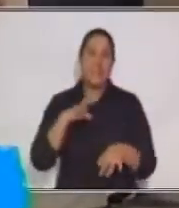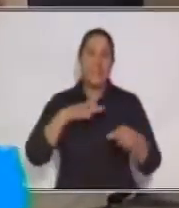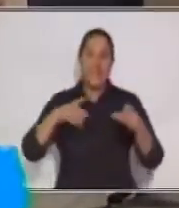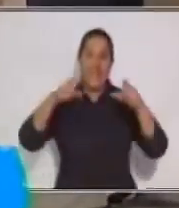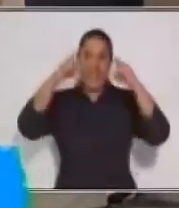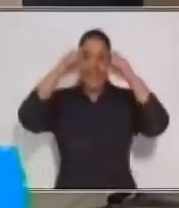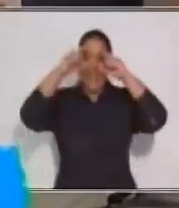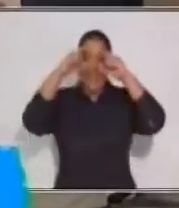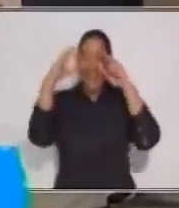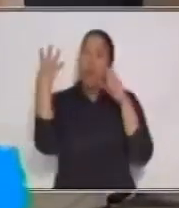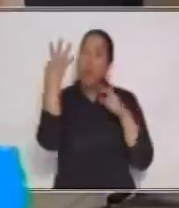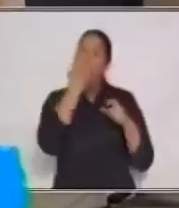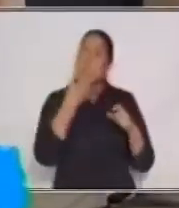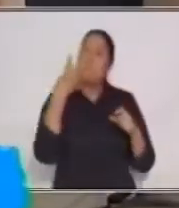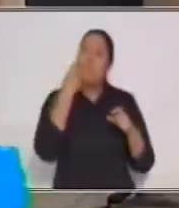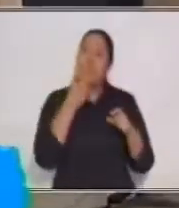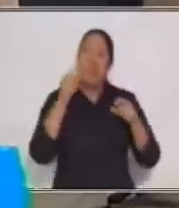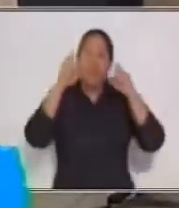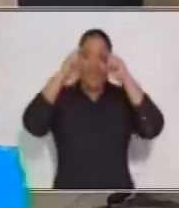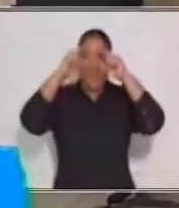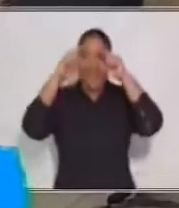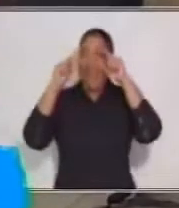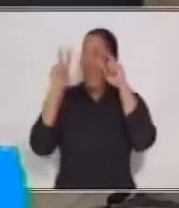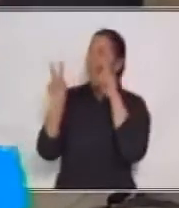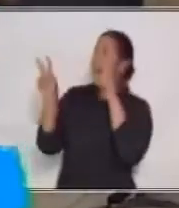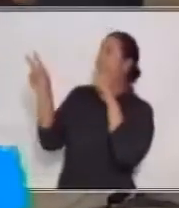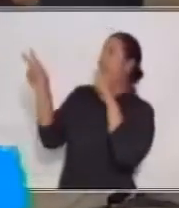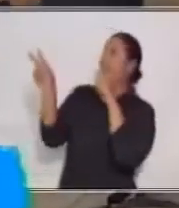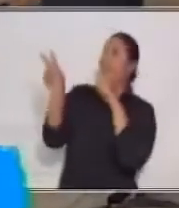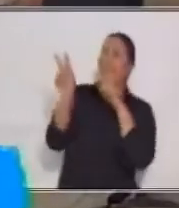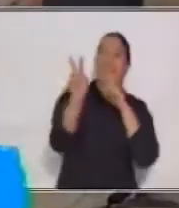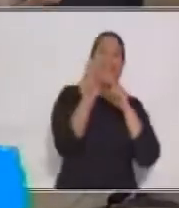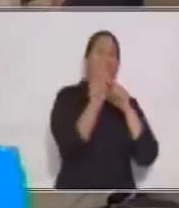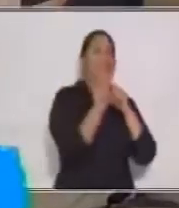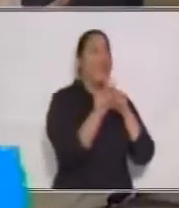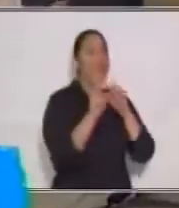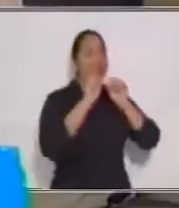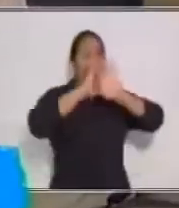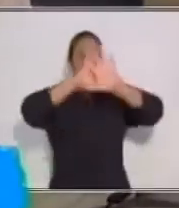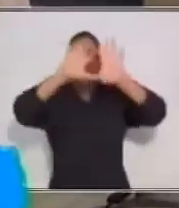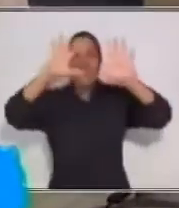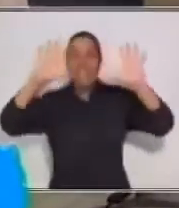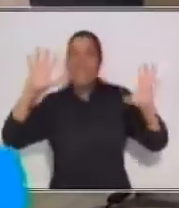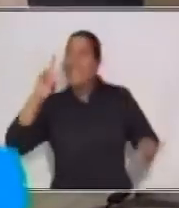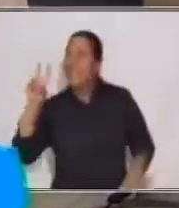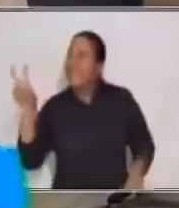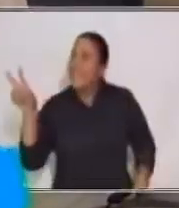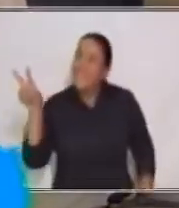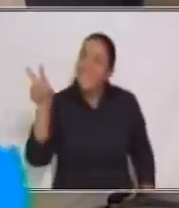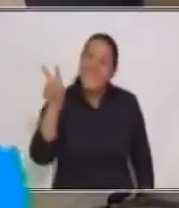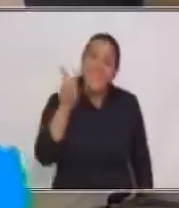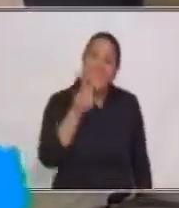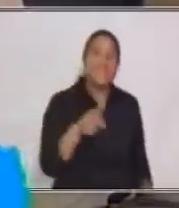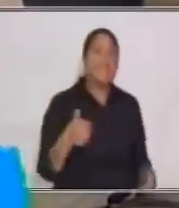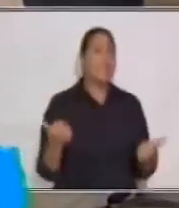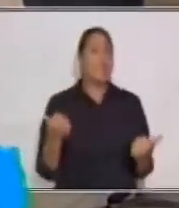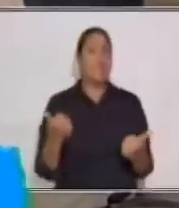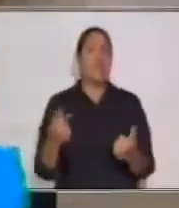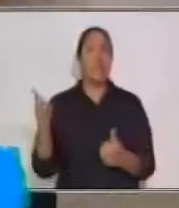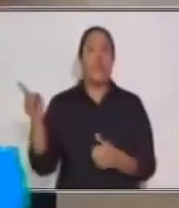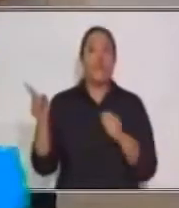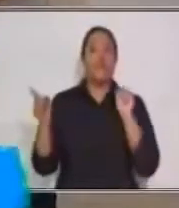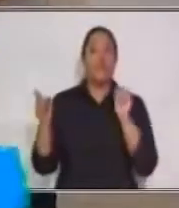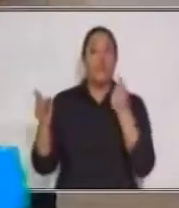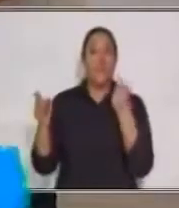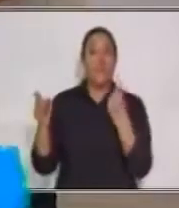lentes con los que podía ver todo muy claro. ¿Qué pondremos ahí? Sí.